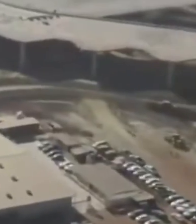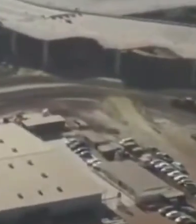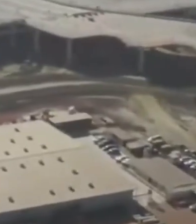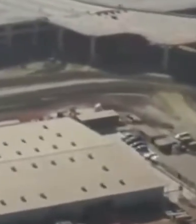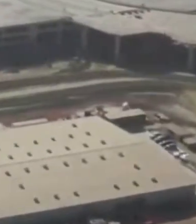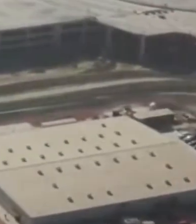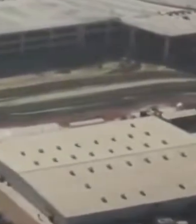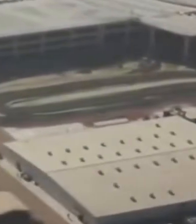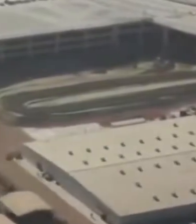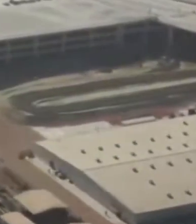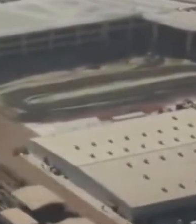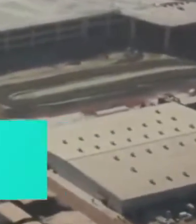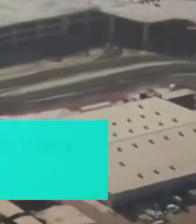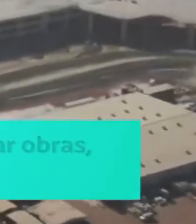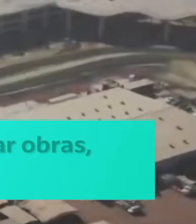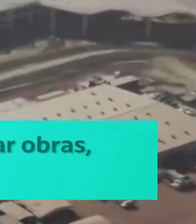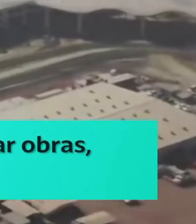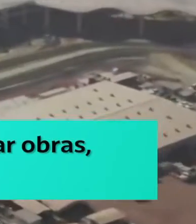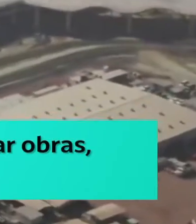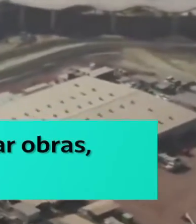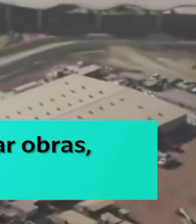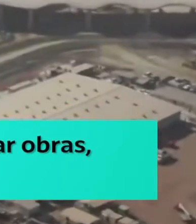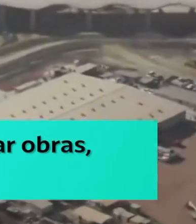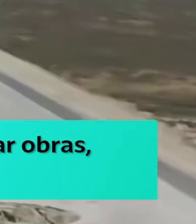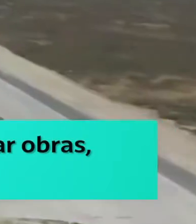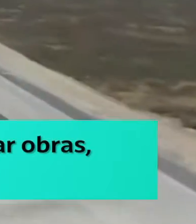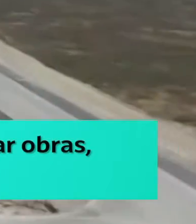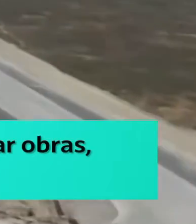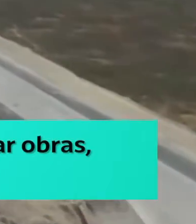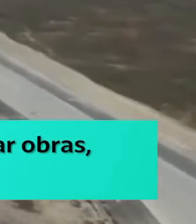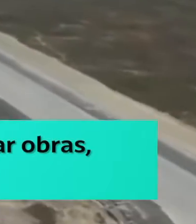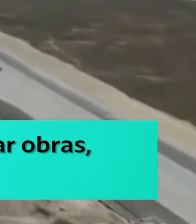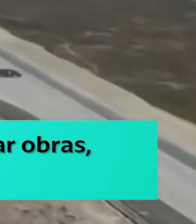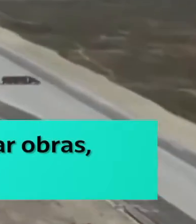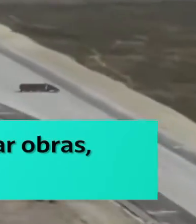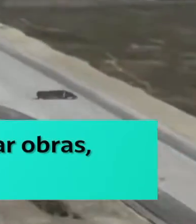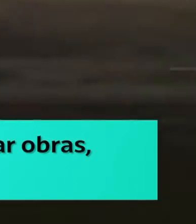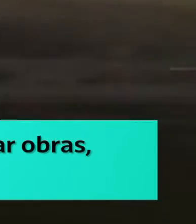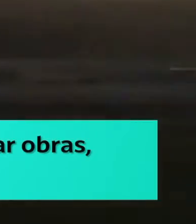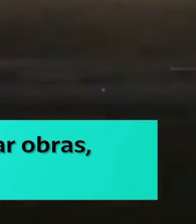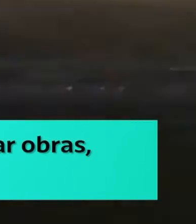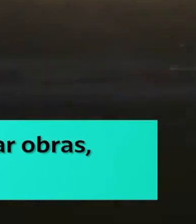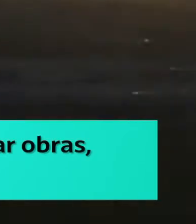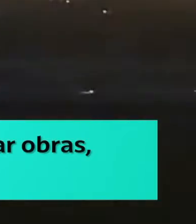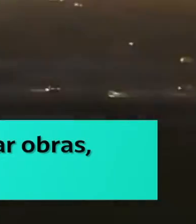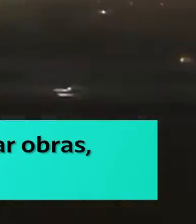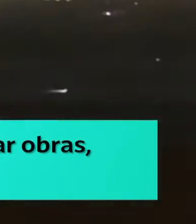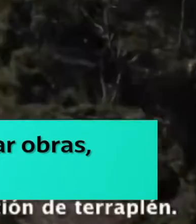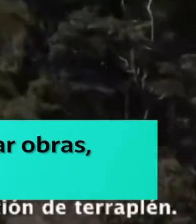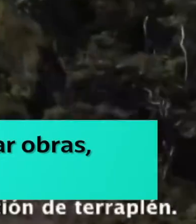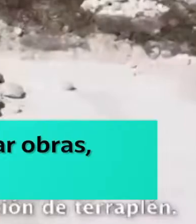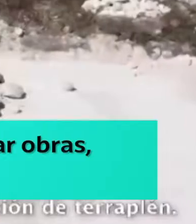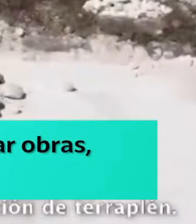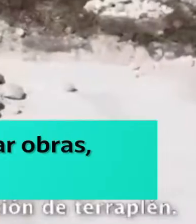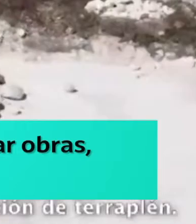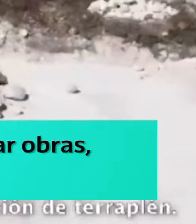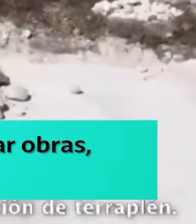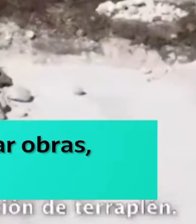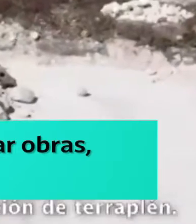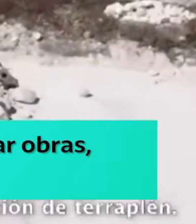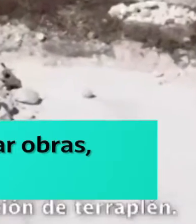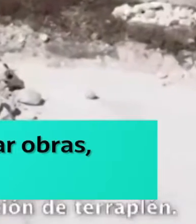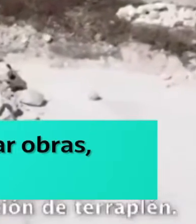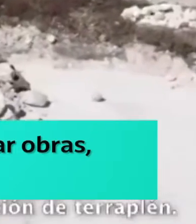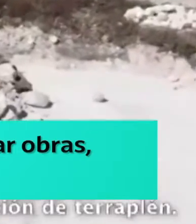Luego de que el Instituto Nacional de Acceso a la Información dijo que presentará una controversia constitucional contra el decreto del presidente